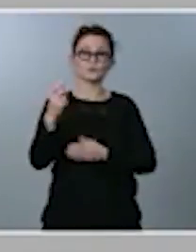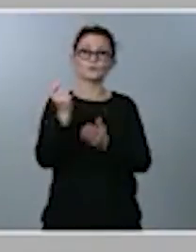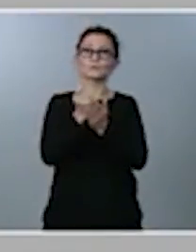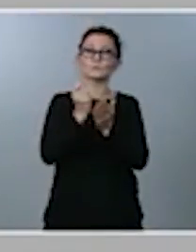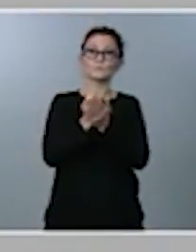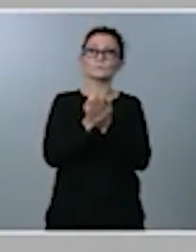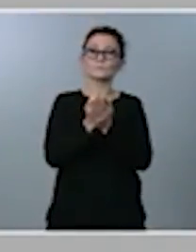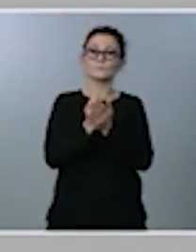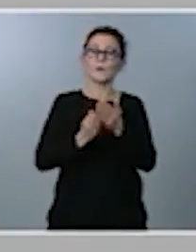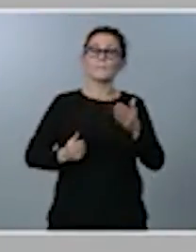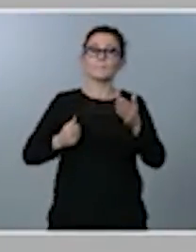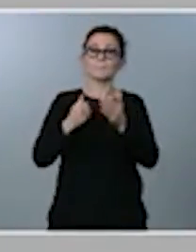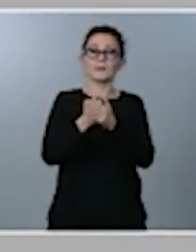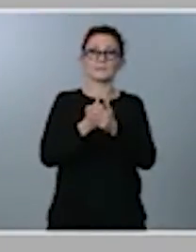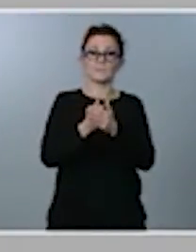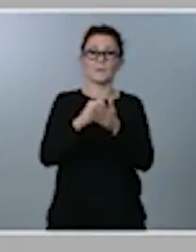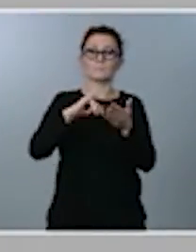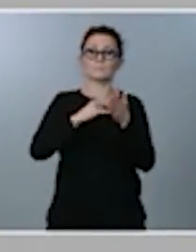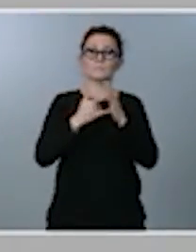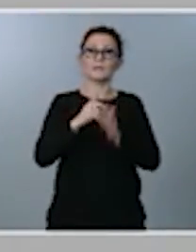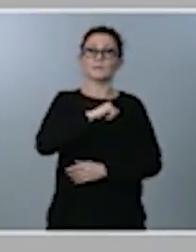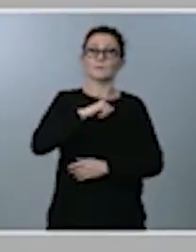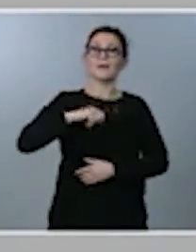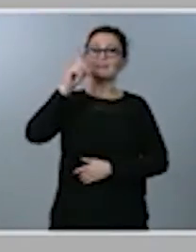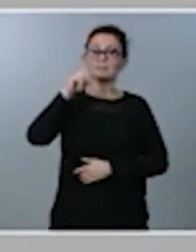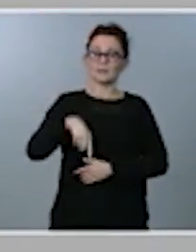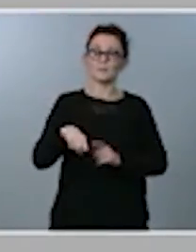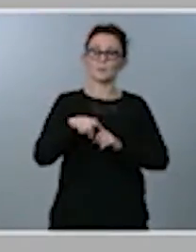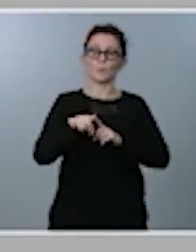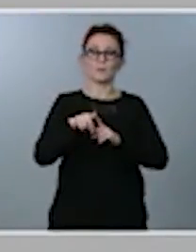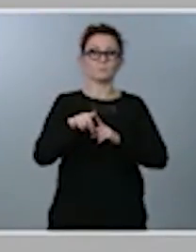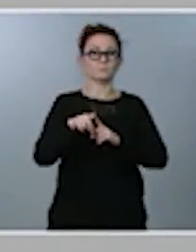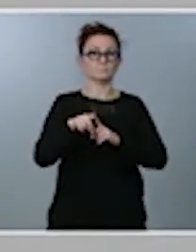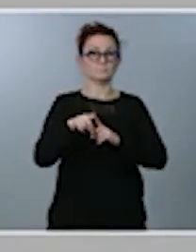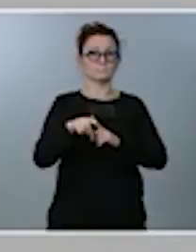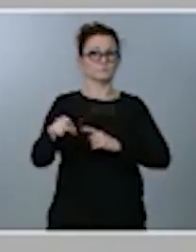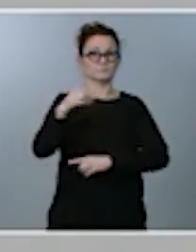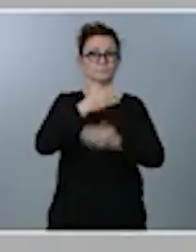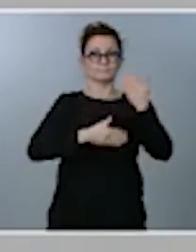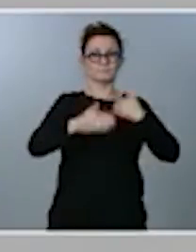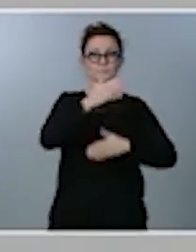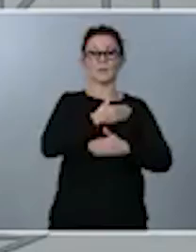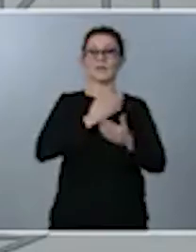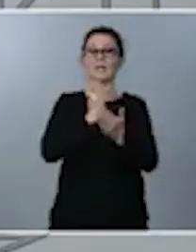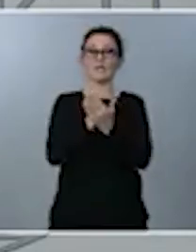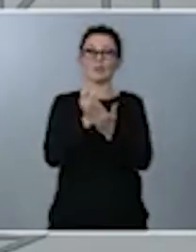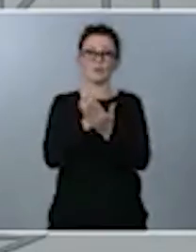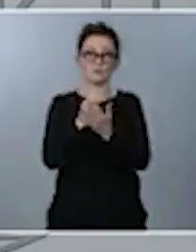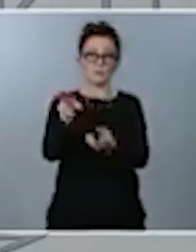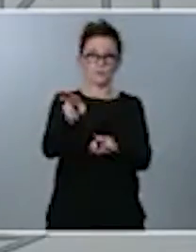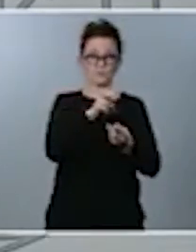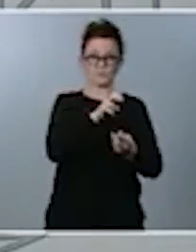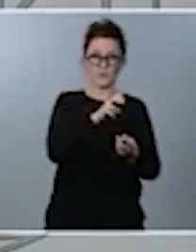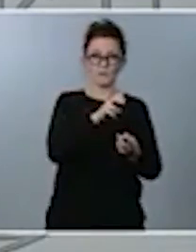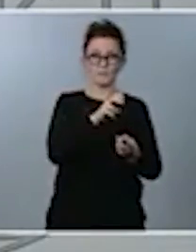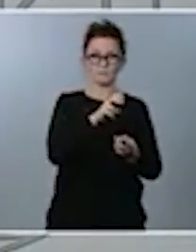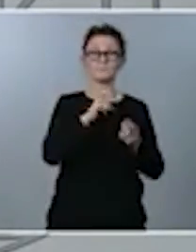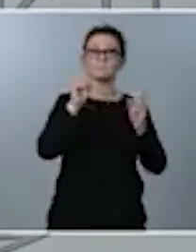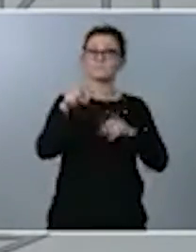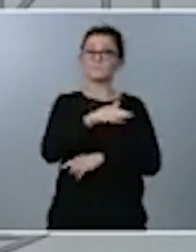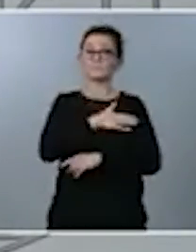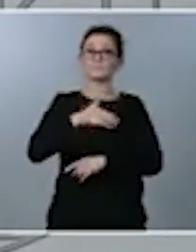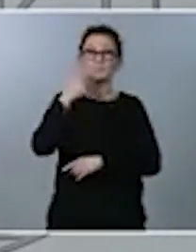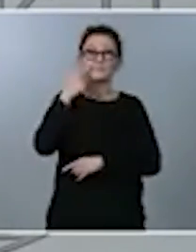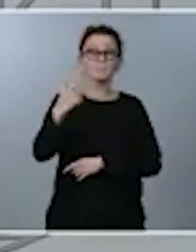y también se limita al componente regresivo que tiene el incentivo fiscal. De hecho, hay que destacar que la mayor parte de